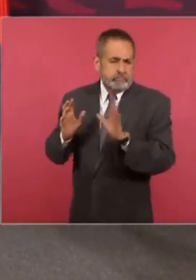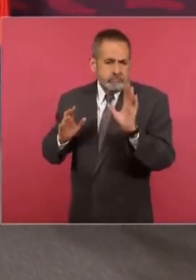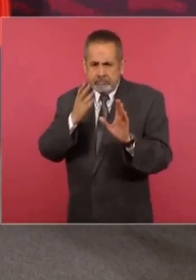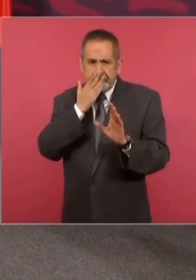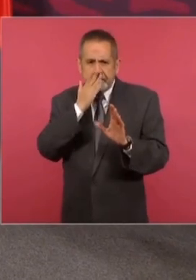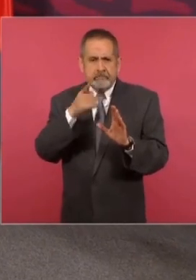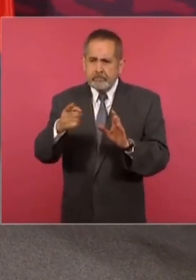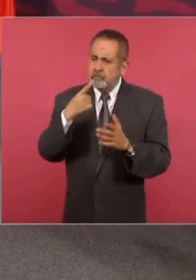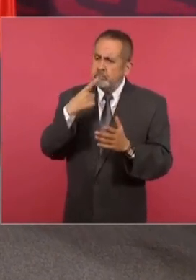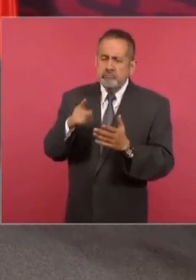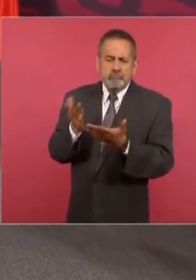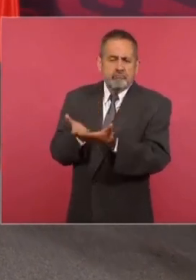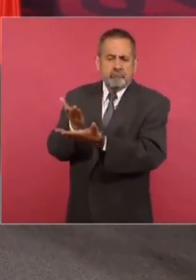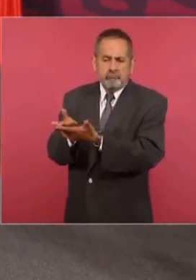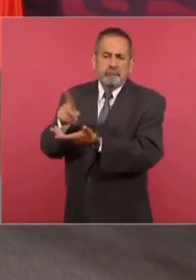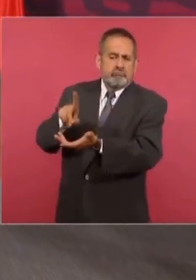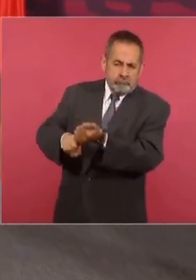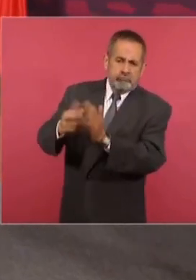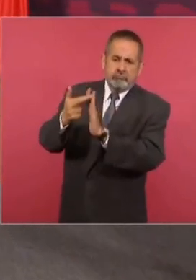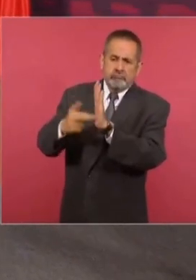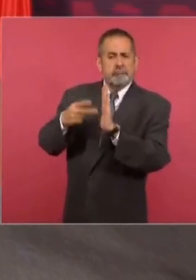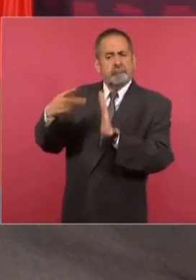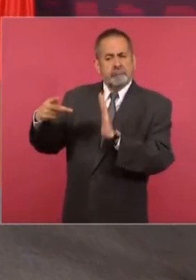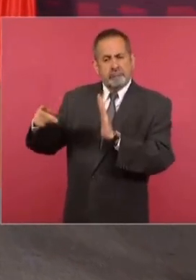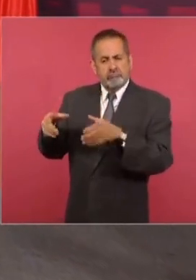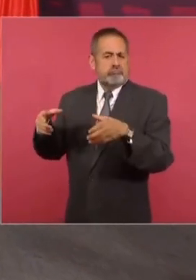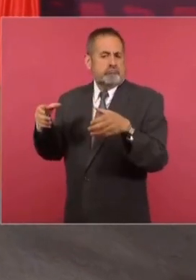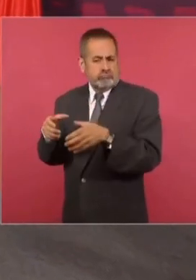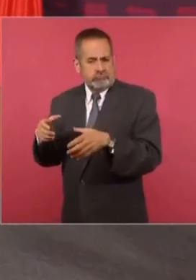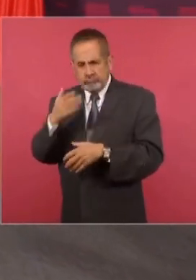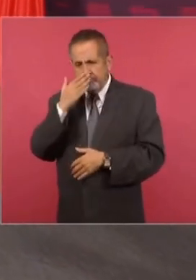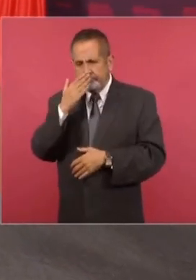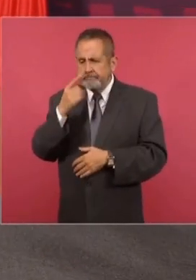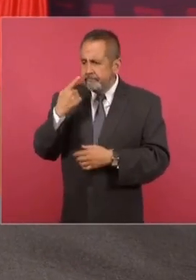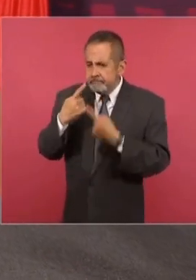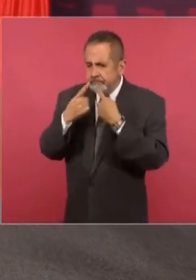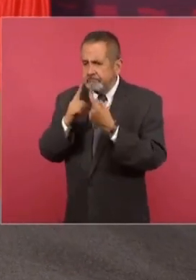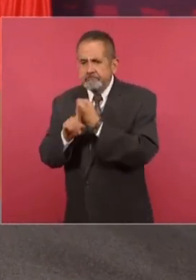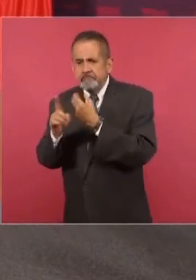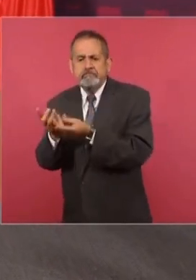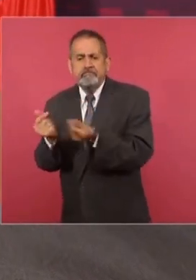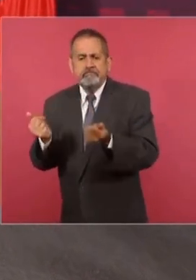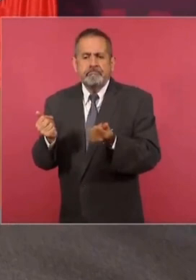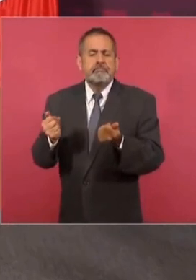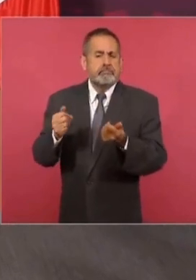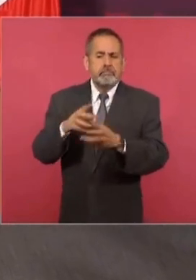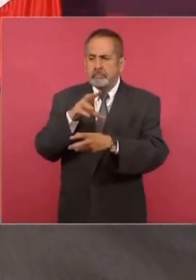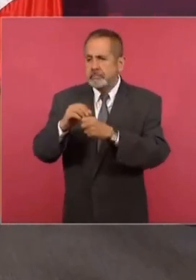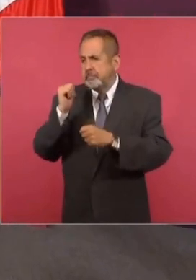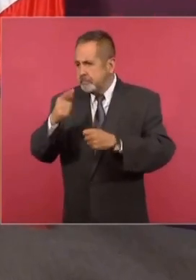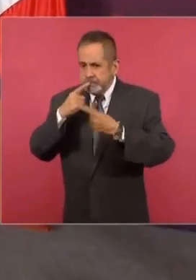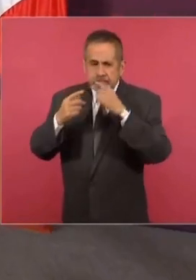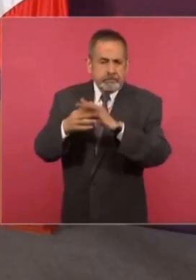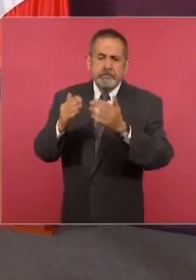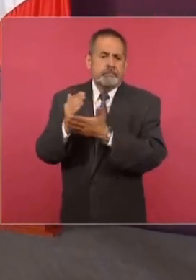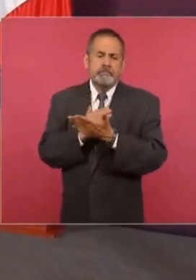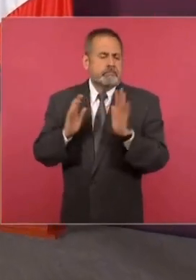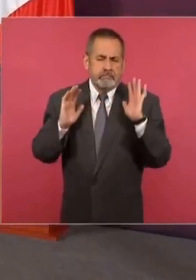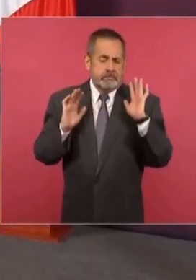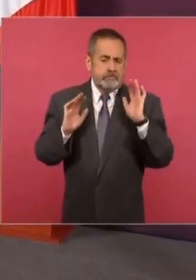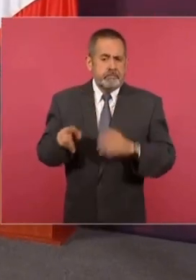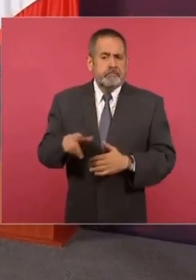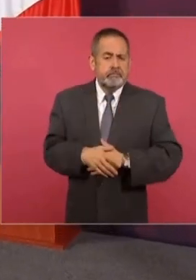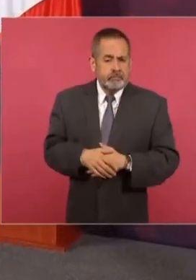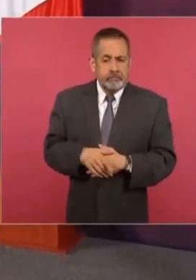estas vías que se determinan de manera interna para poder dirimir diferentes controversias, tendrá la